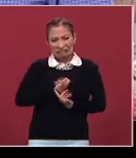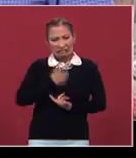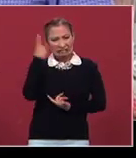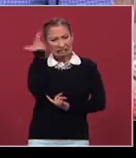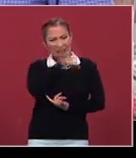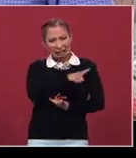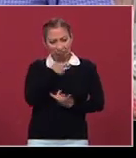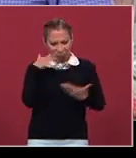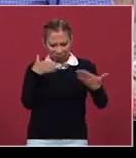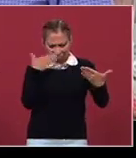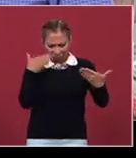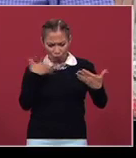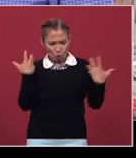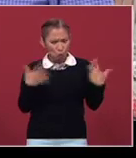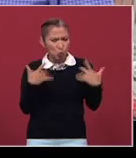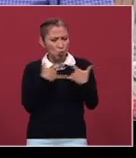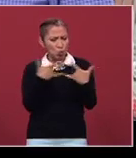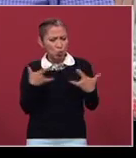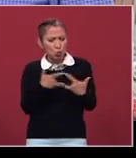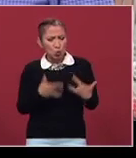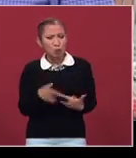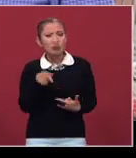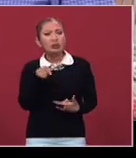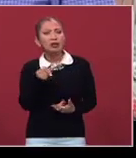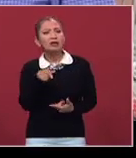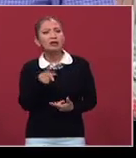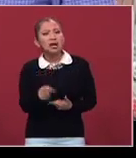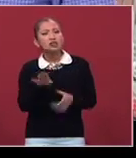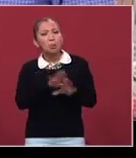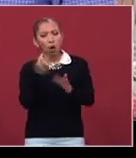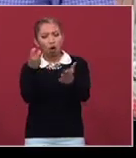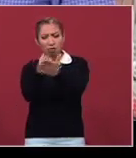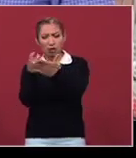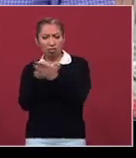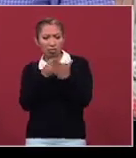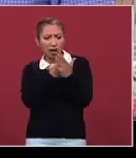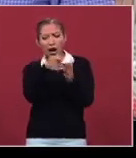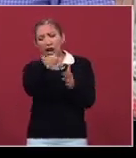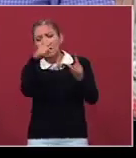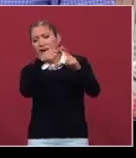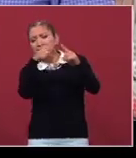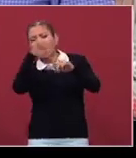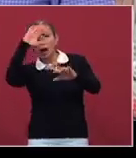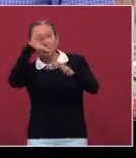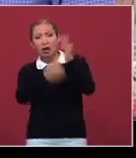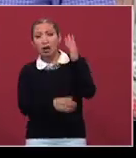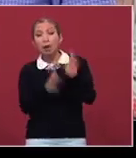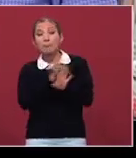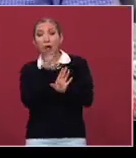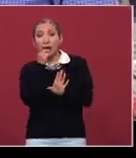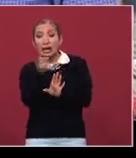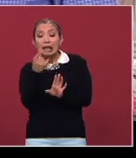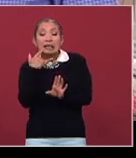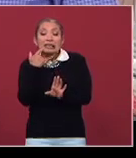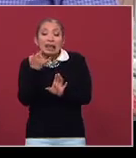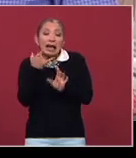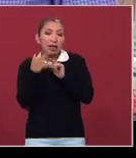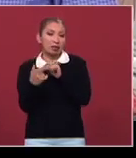cruda, la parte fea, intenta hacer una crítica a la Iglesia Católica, digo esto de intenta porque